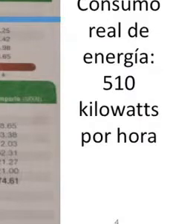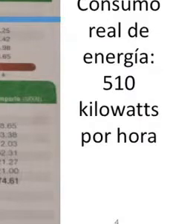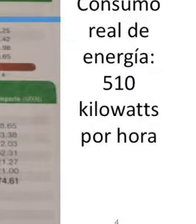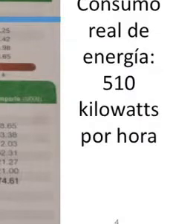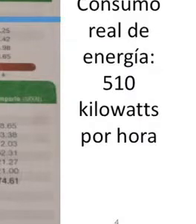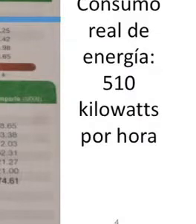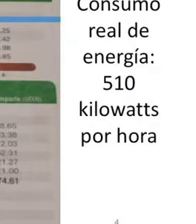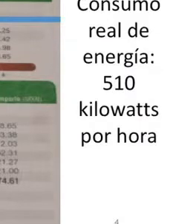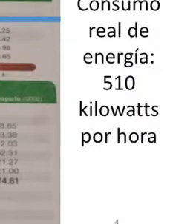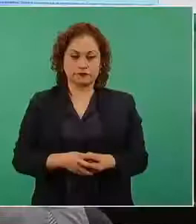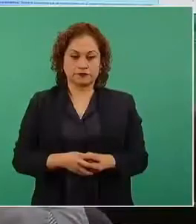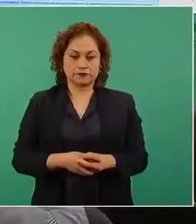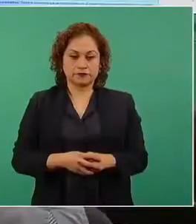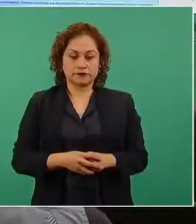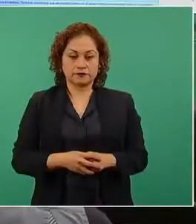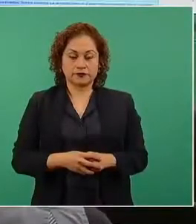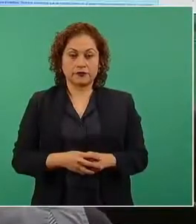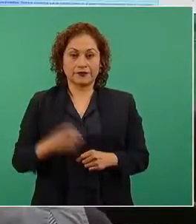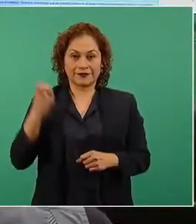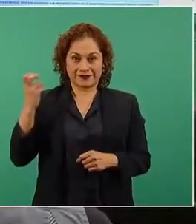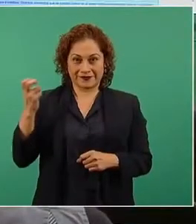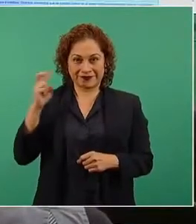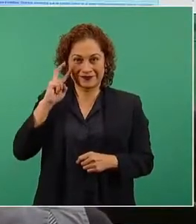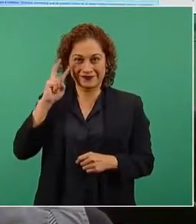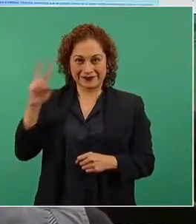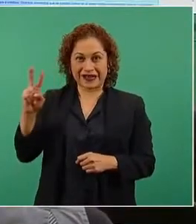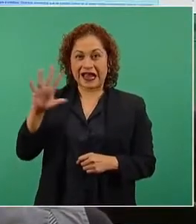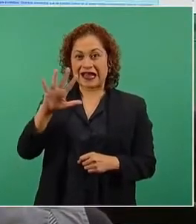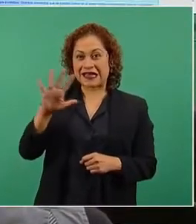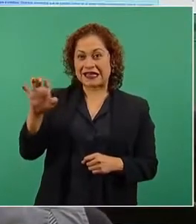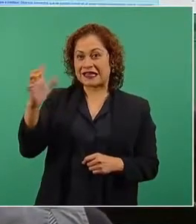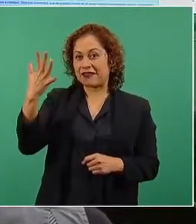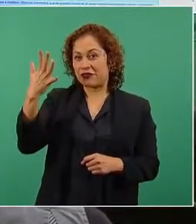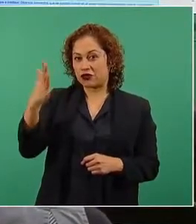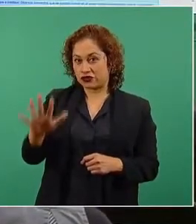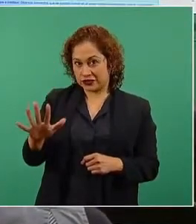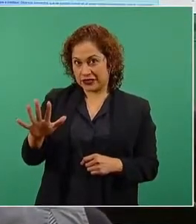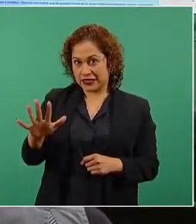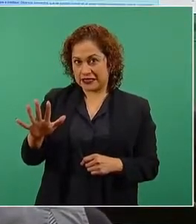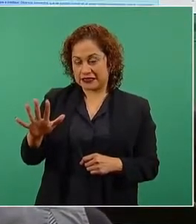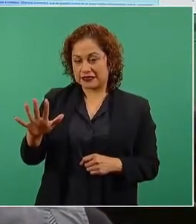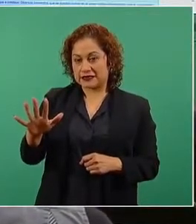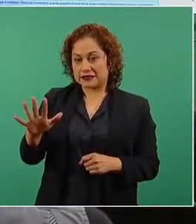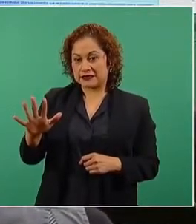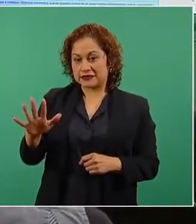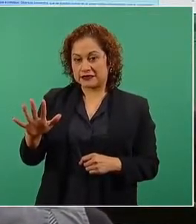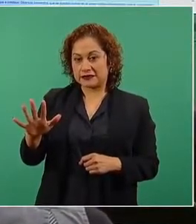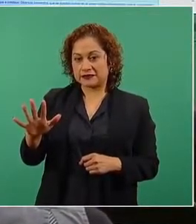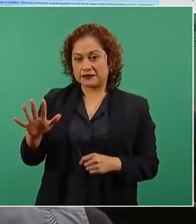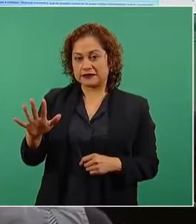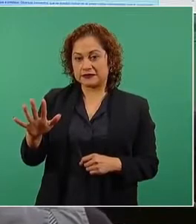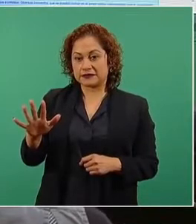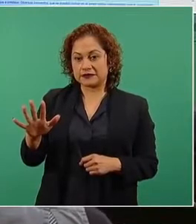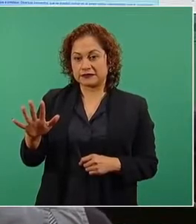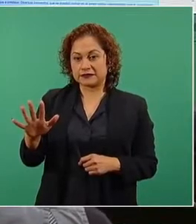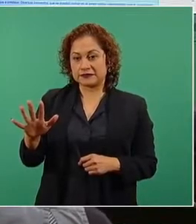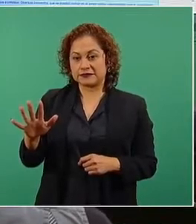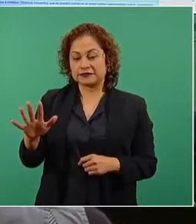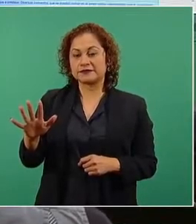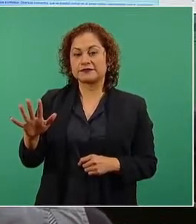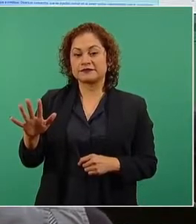es lo que se está pagando, la relación, digamos, de mil 174 a los